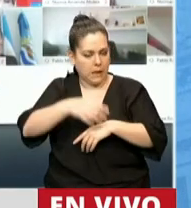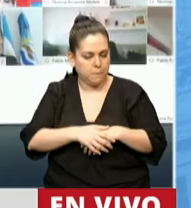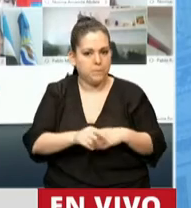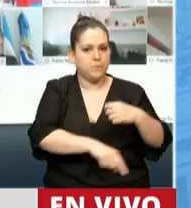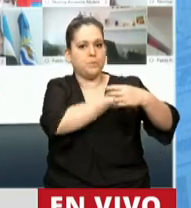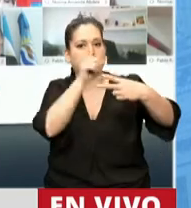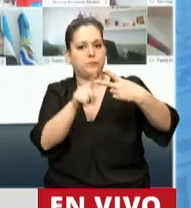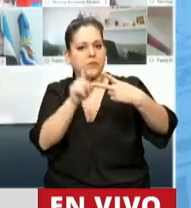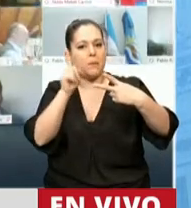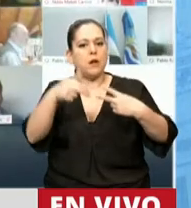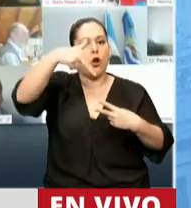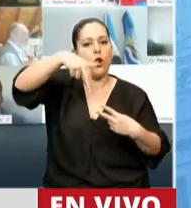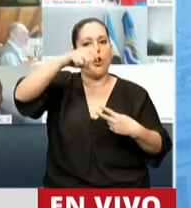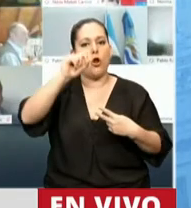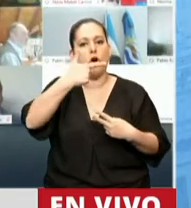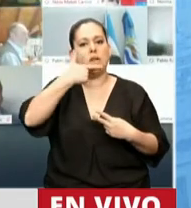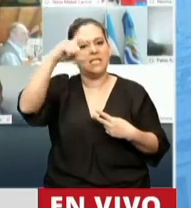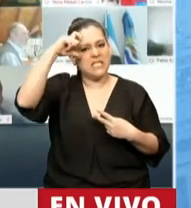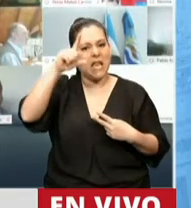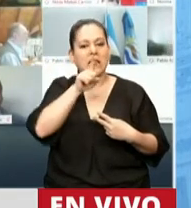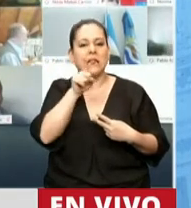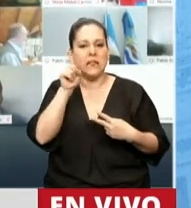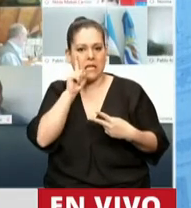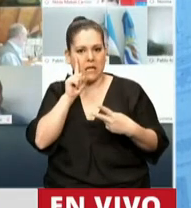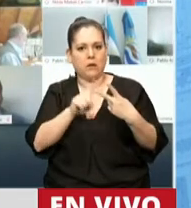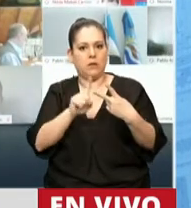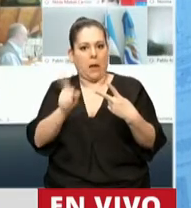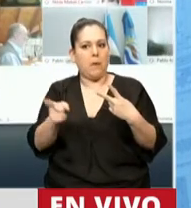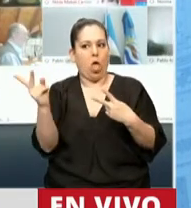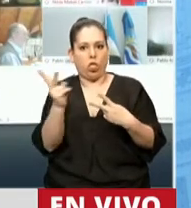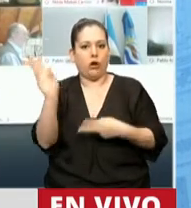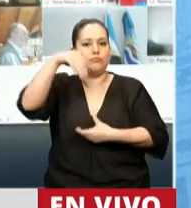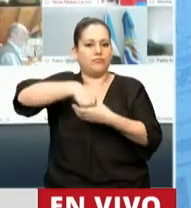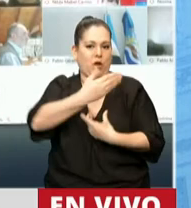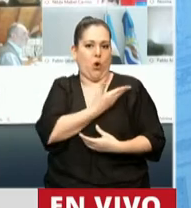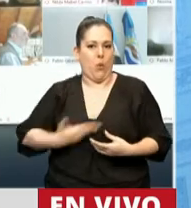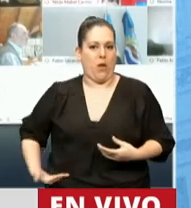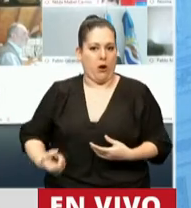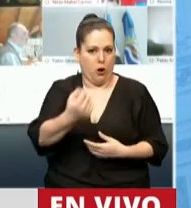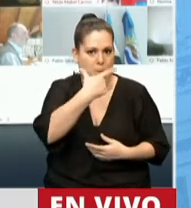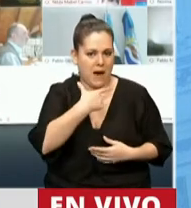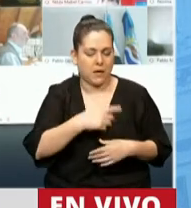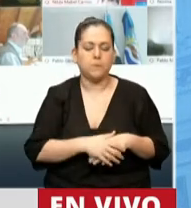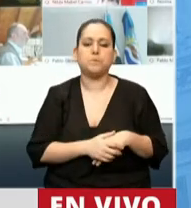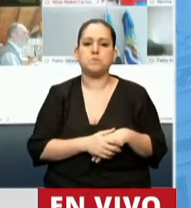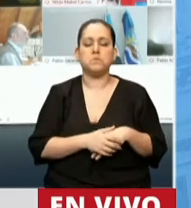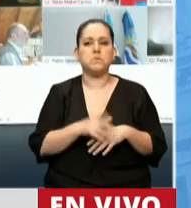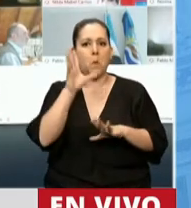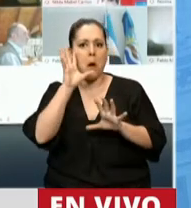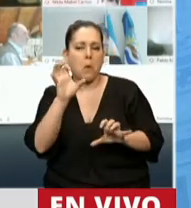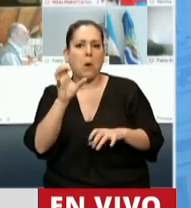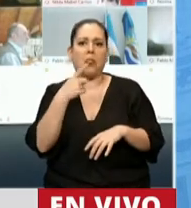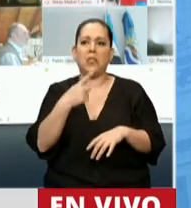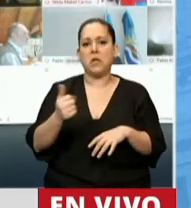Ministerio de Seguridad del gobierno de Mauricio Macri. Recordamos cuando dijo que no iba a tirar un